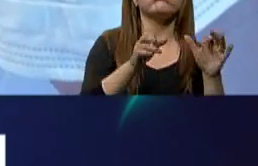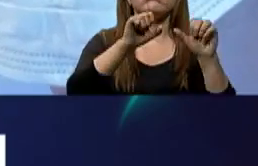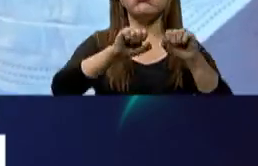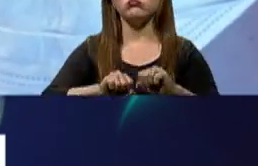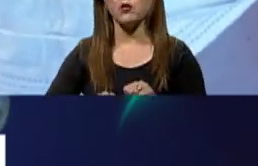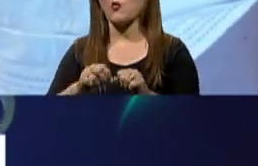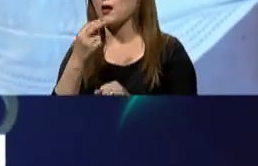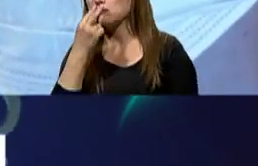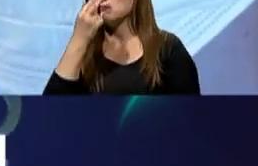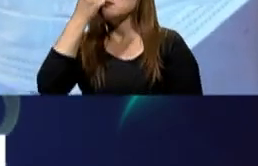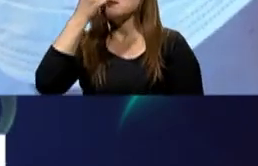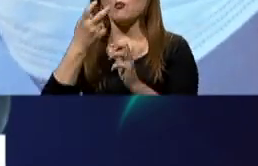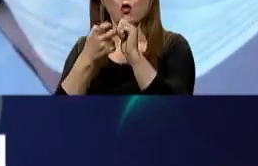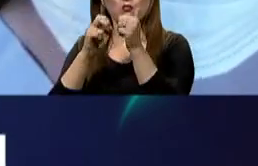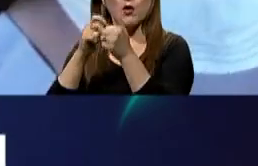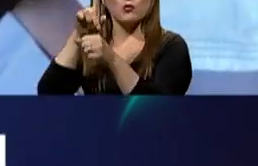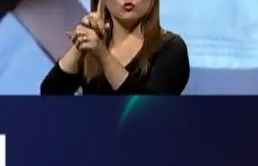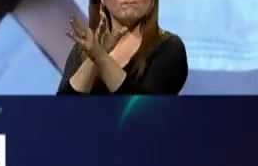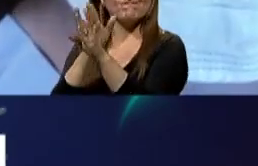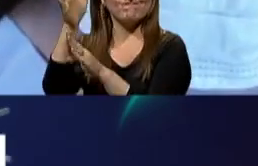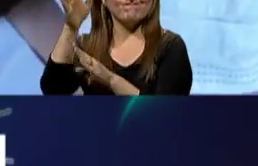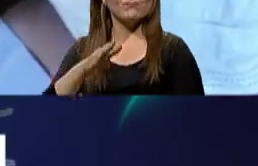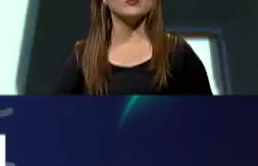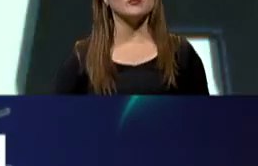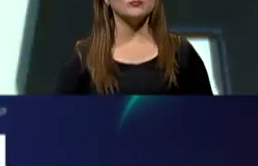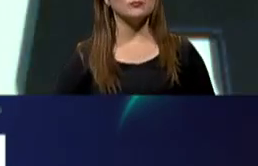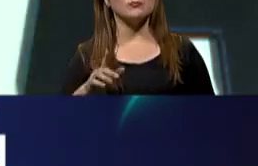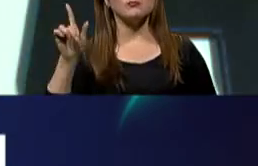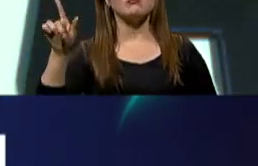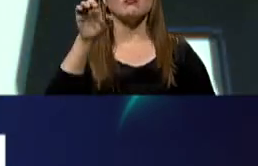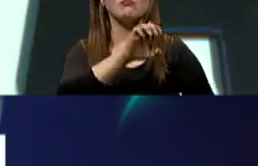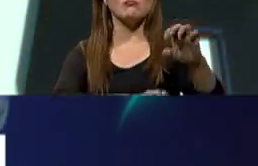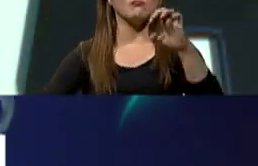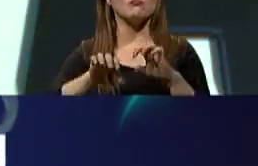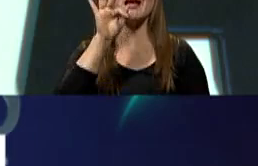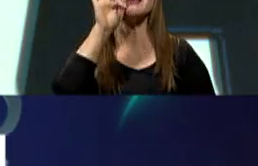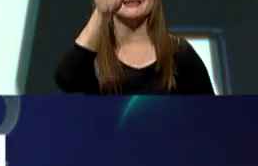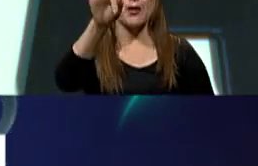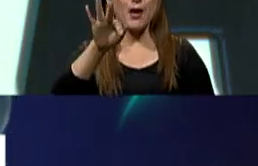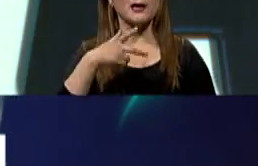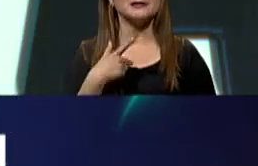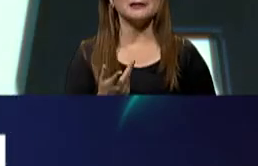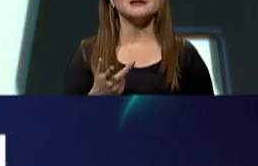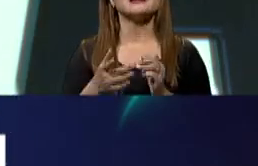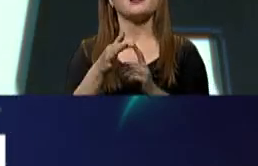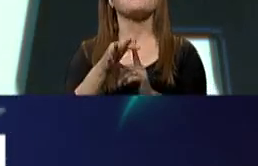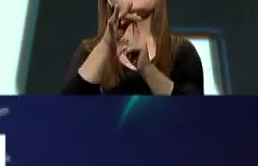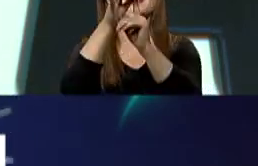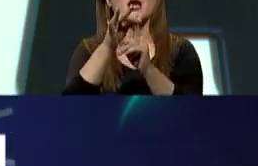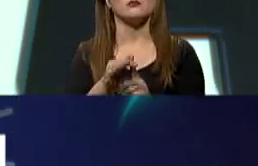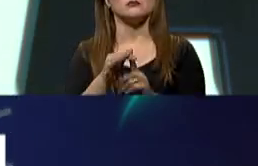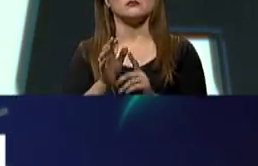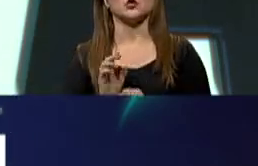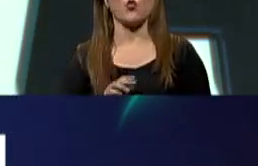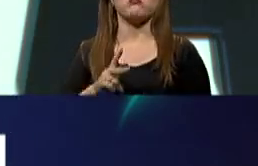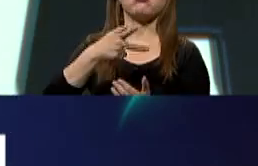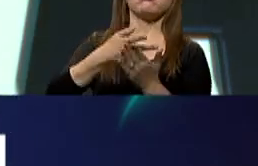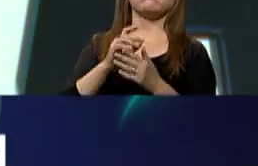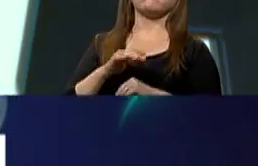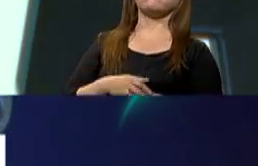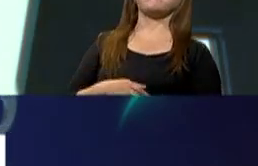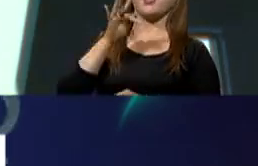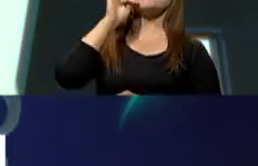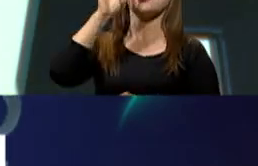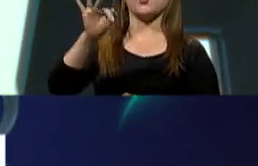controlar la narcolepsia, como la polisomnografía. Evaluamos la actividad cerebral durante la noche para saber si ese sueño es